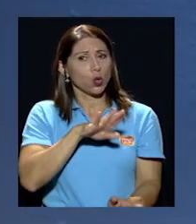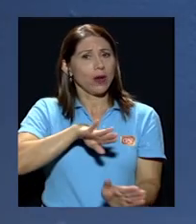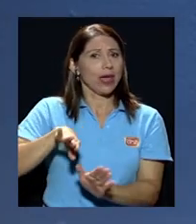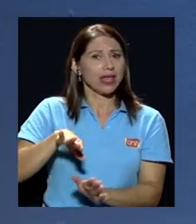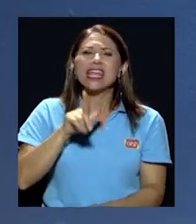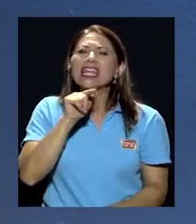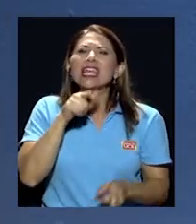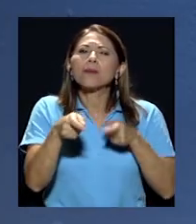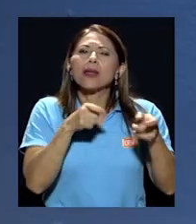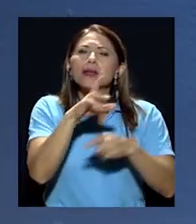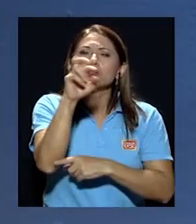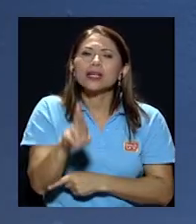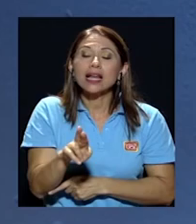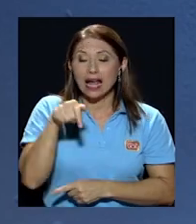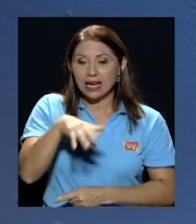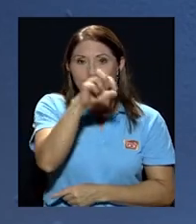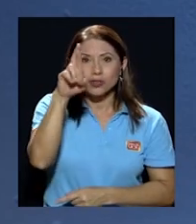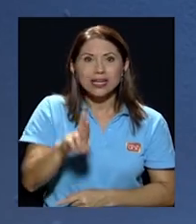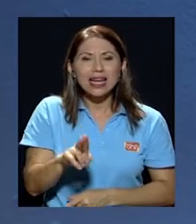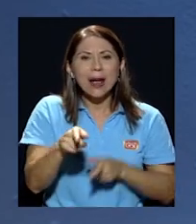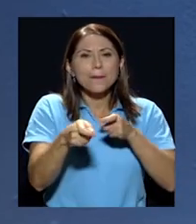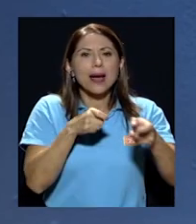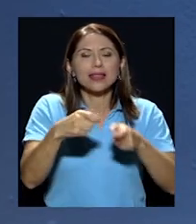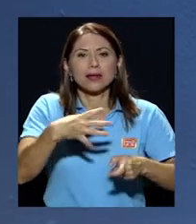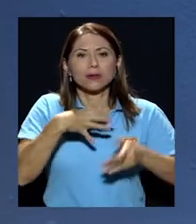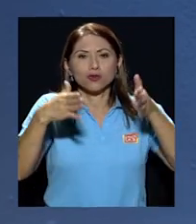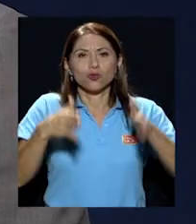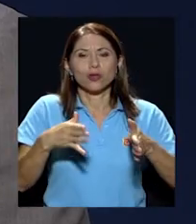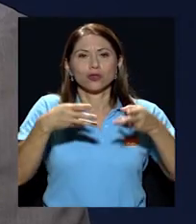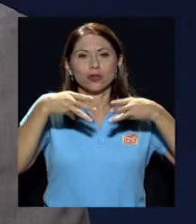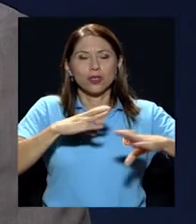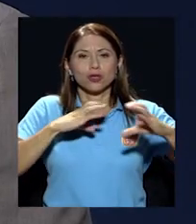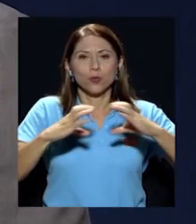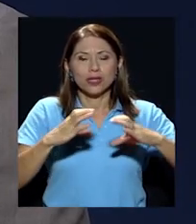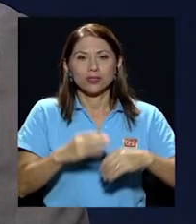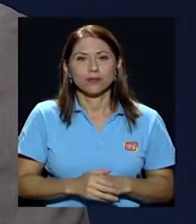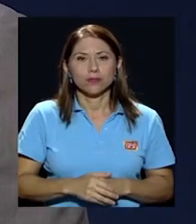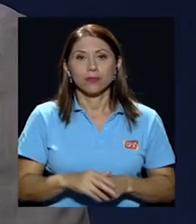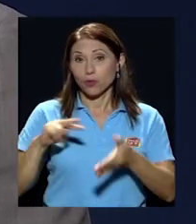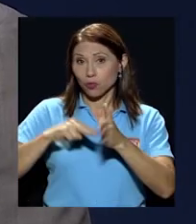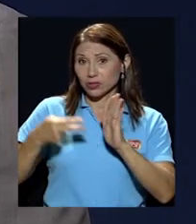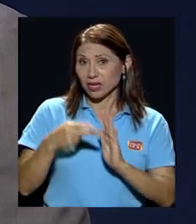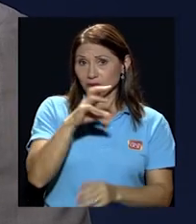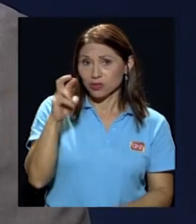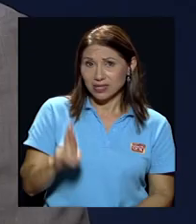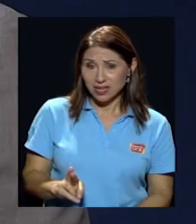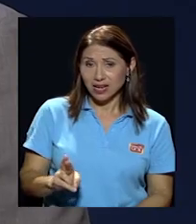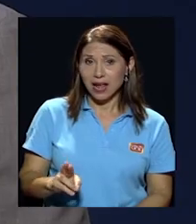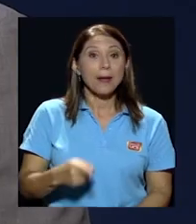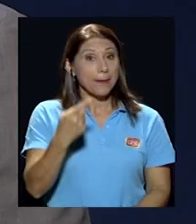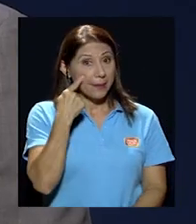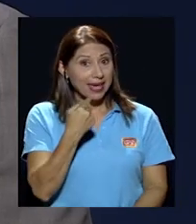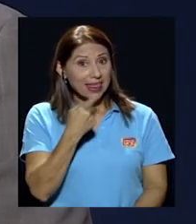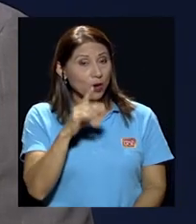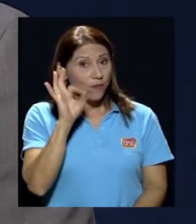Rica en Costa Rica mandan los dueños de los medios de comunicación o sea en Costa Rica ya no lo gobiernan vean que digo bien